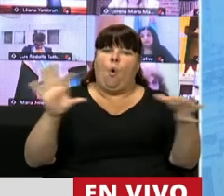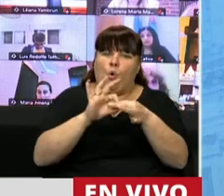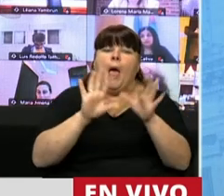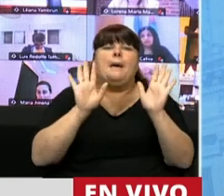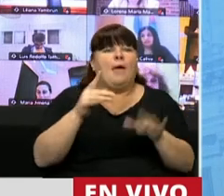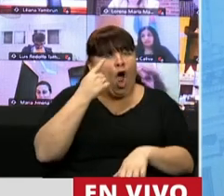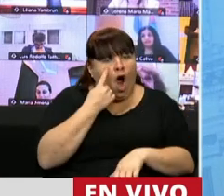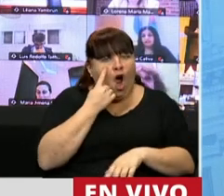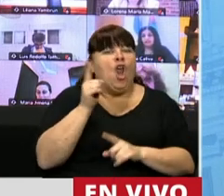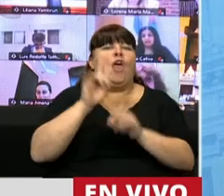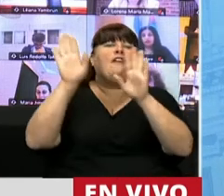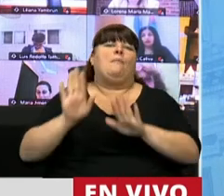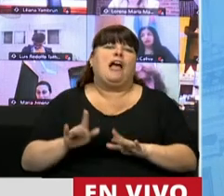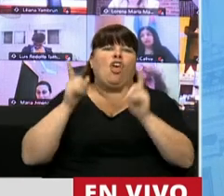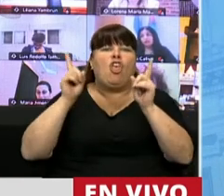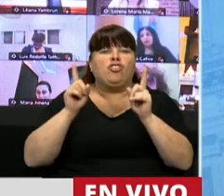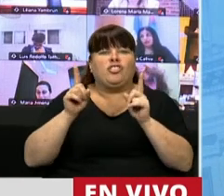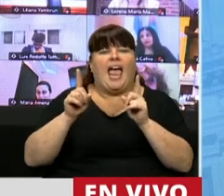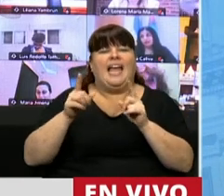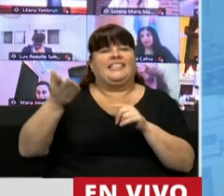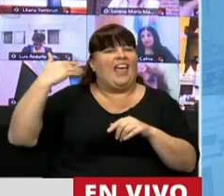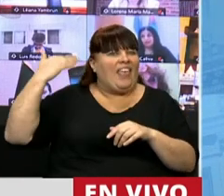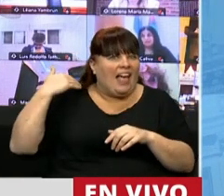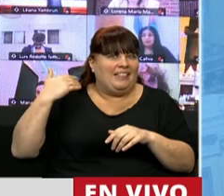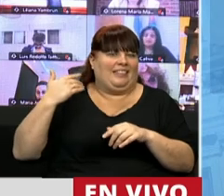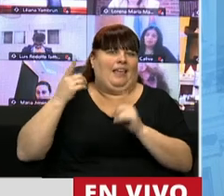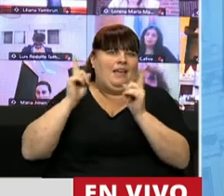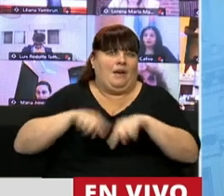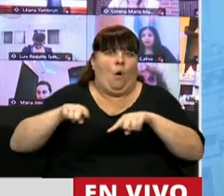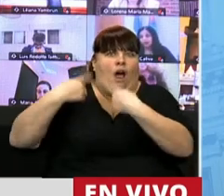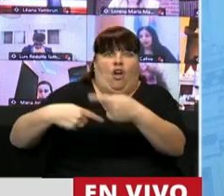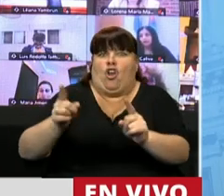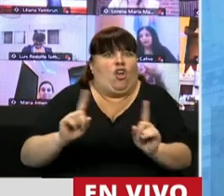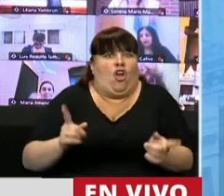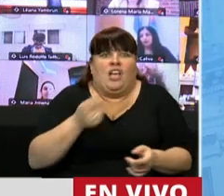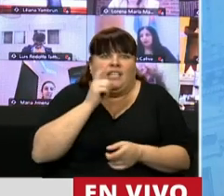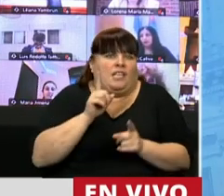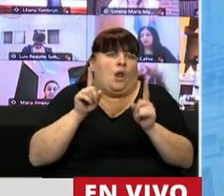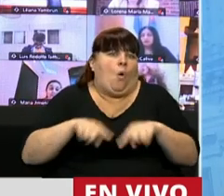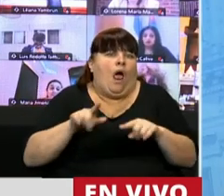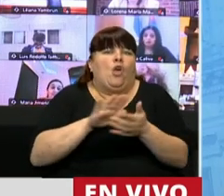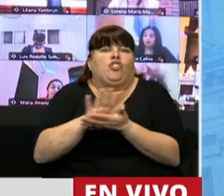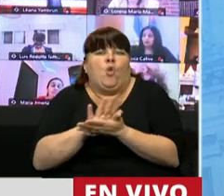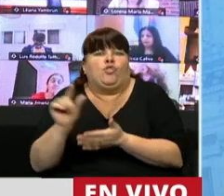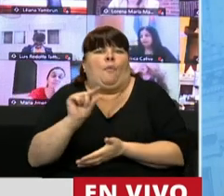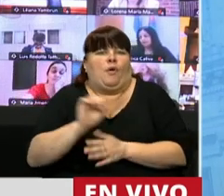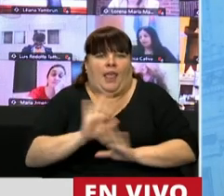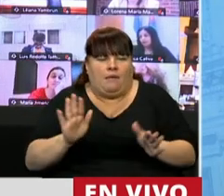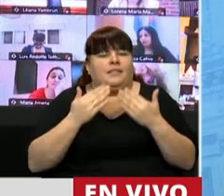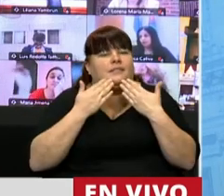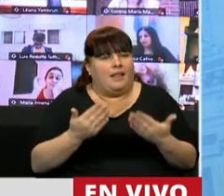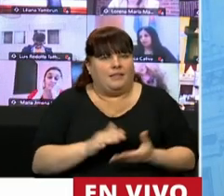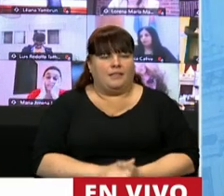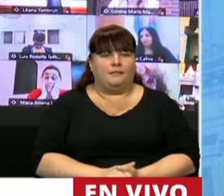guarda, no sigamos formándose a los docentes que vienen atrás de la misma forma, porque si no, siempre vamos a estar emparchando. Muchísimas